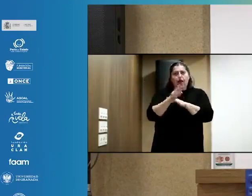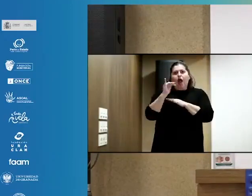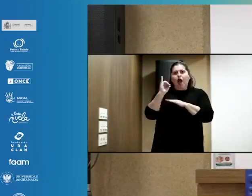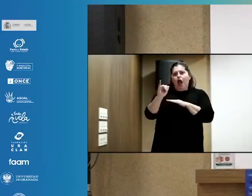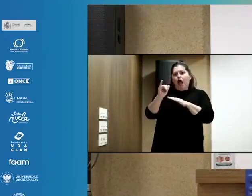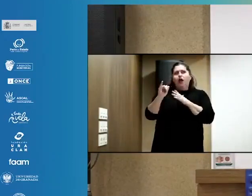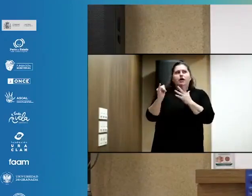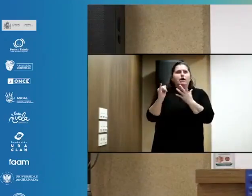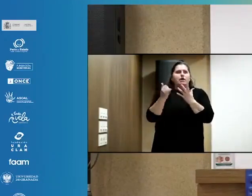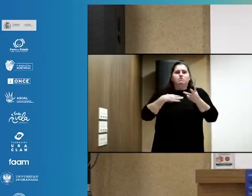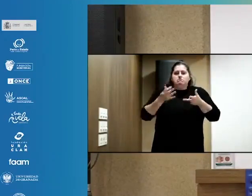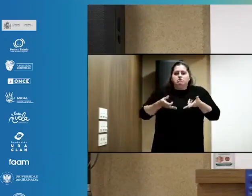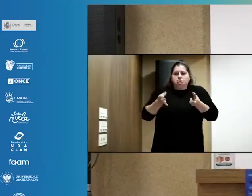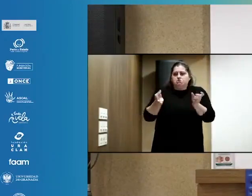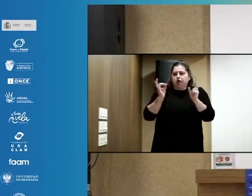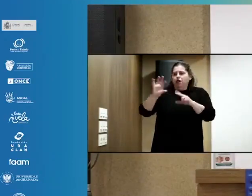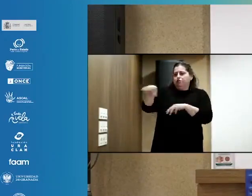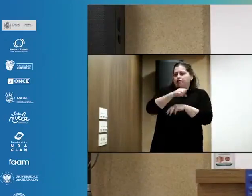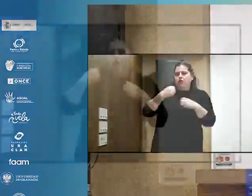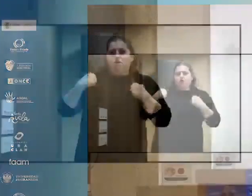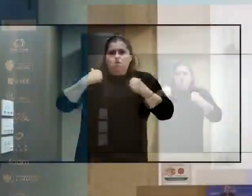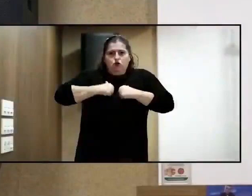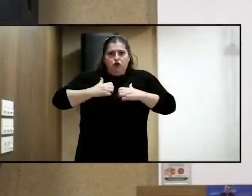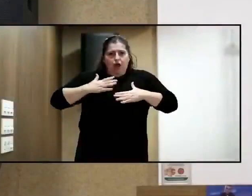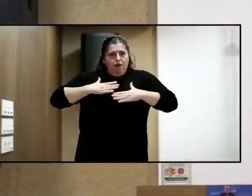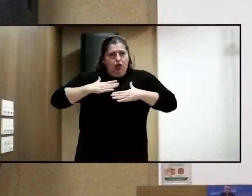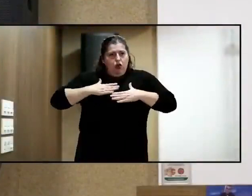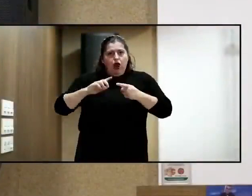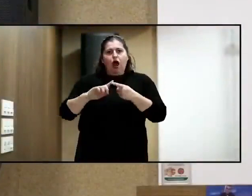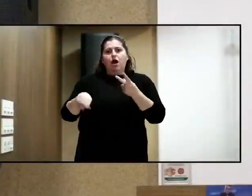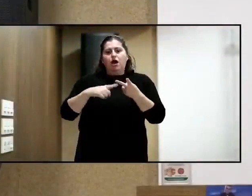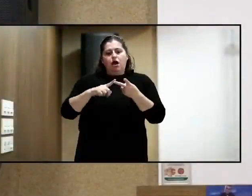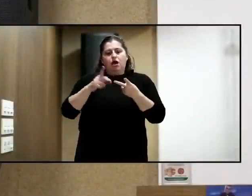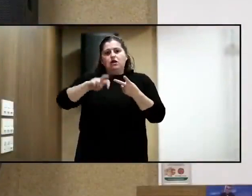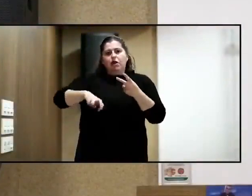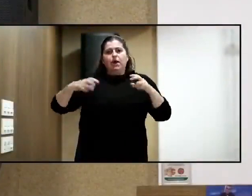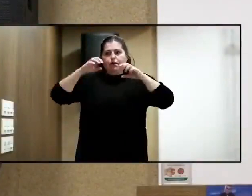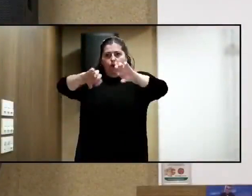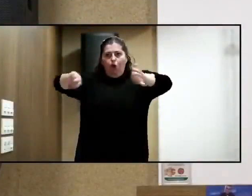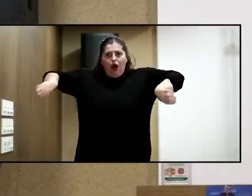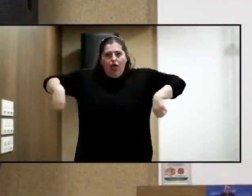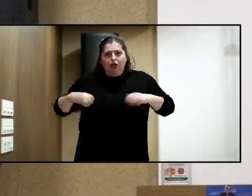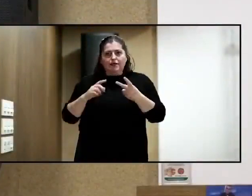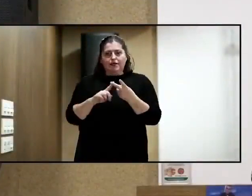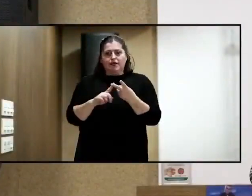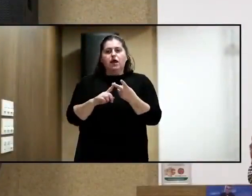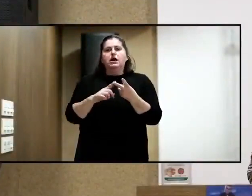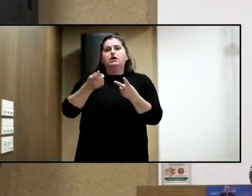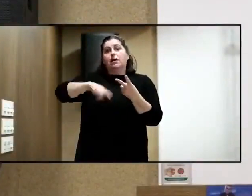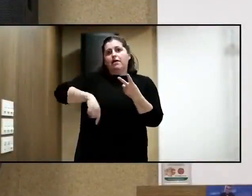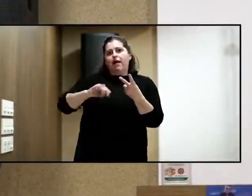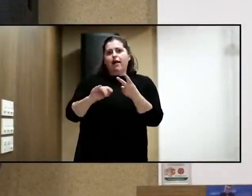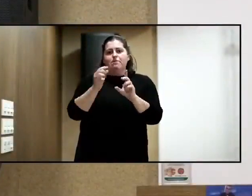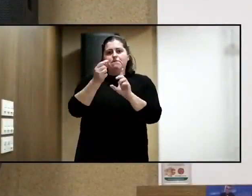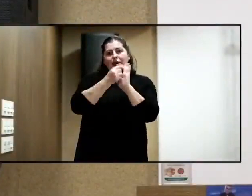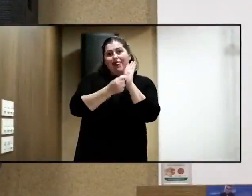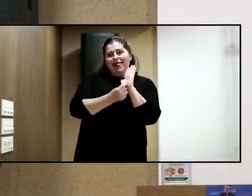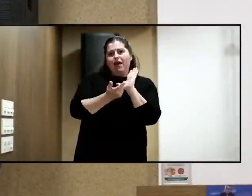habrá disponible mochila vibradora, habrá disponible lazo de inducción, ¿vale?, y una serie de medidas